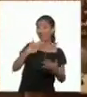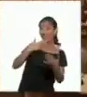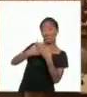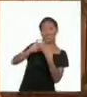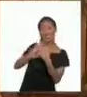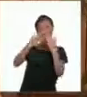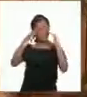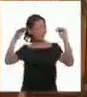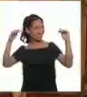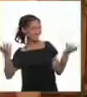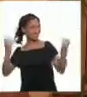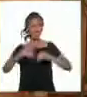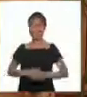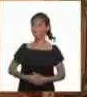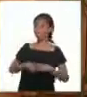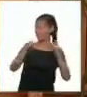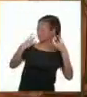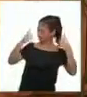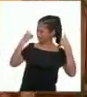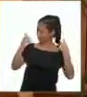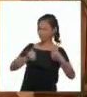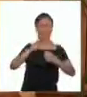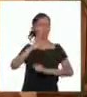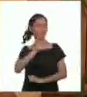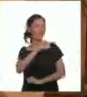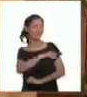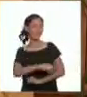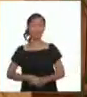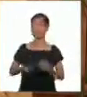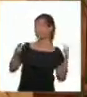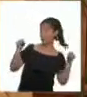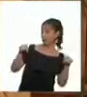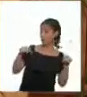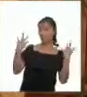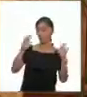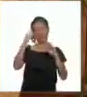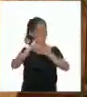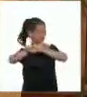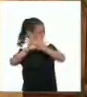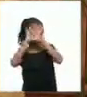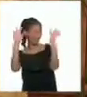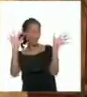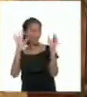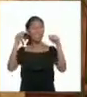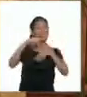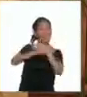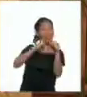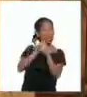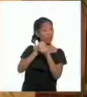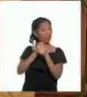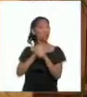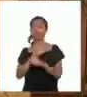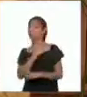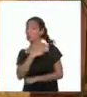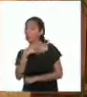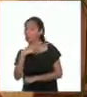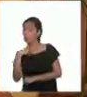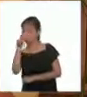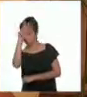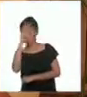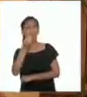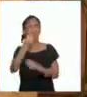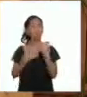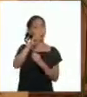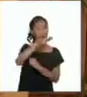¡Gracias, chicos! ¡Muy buenas respuestas! Ahora lo tengo más claro. Este año nuestro país cumple 200